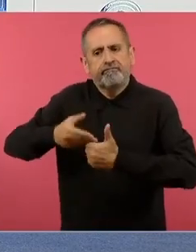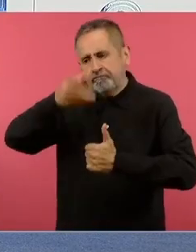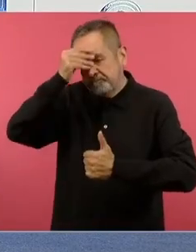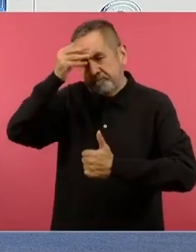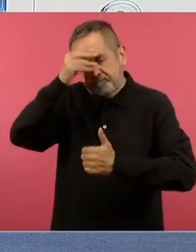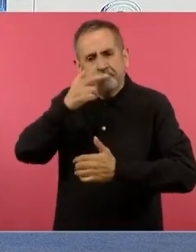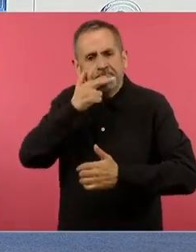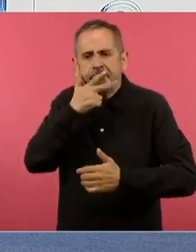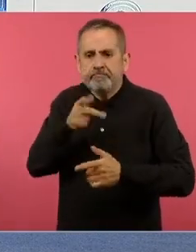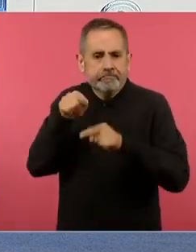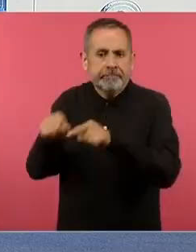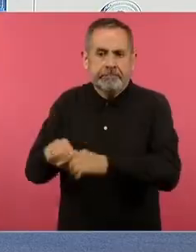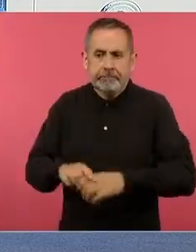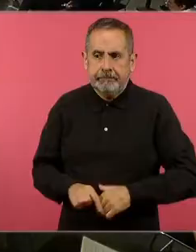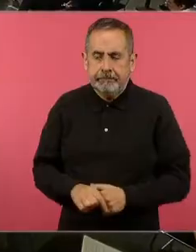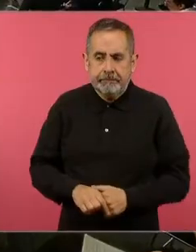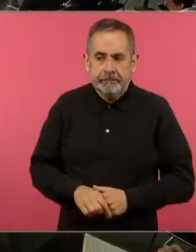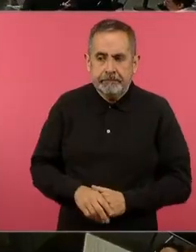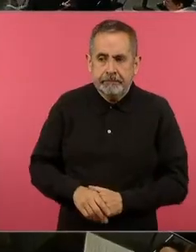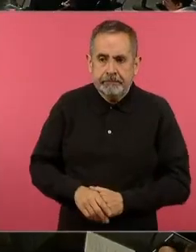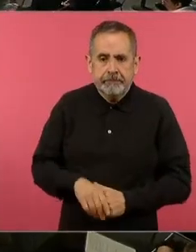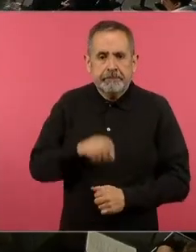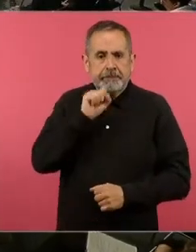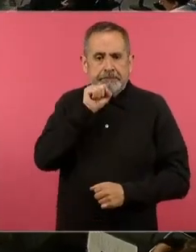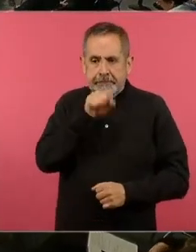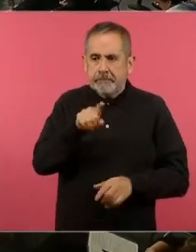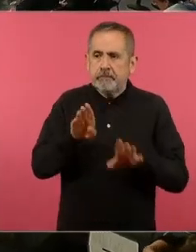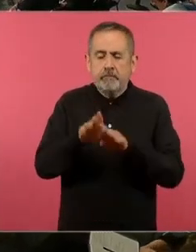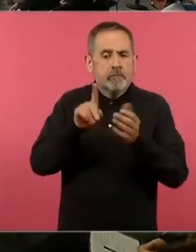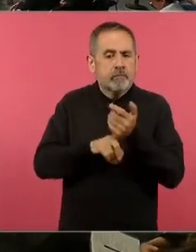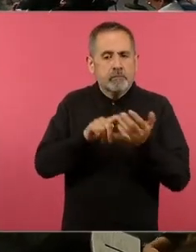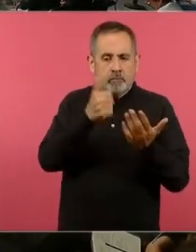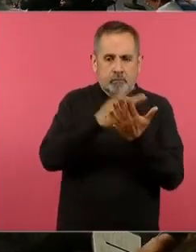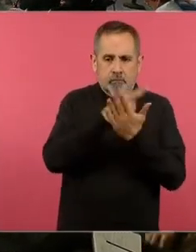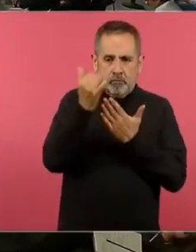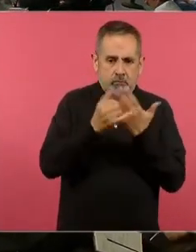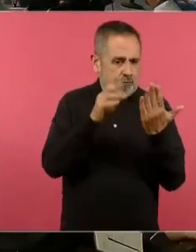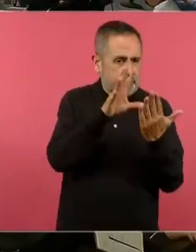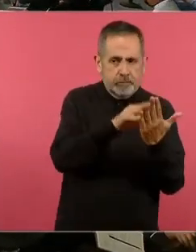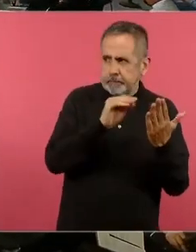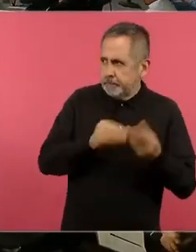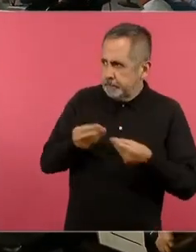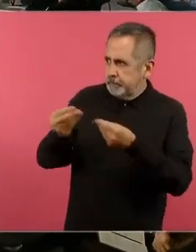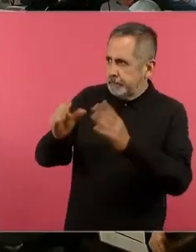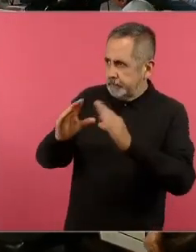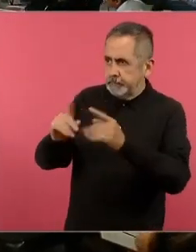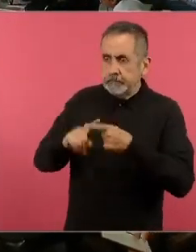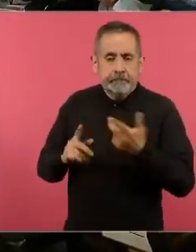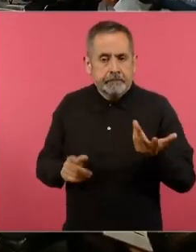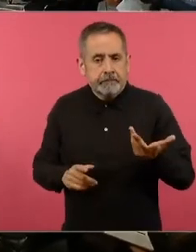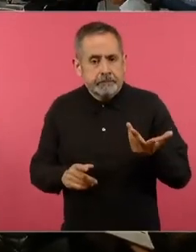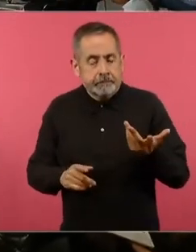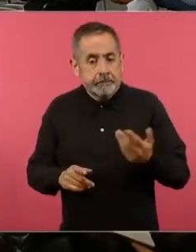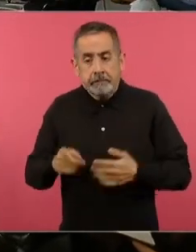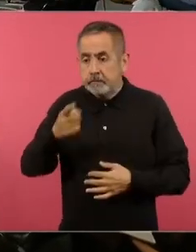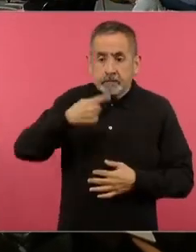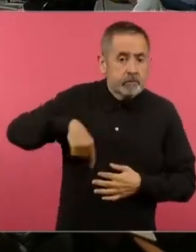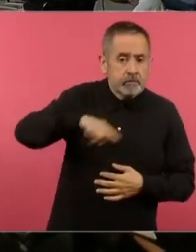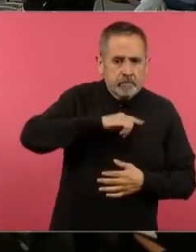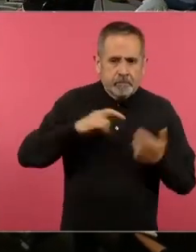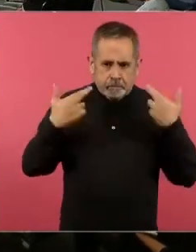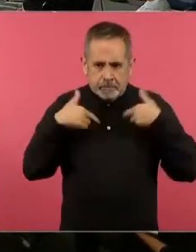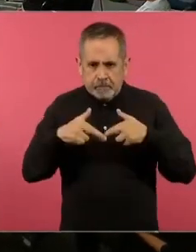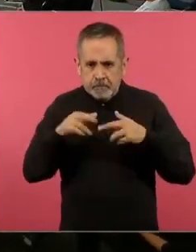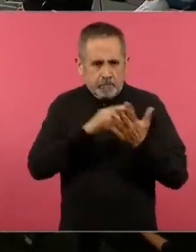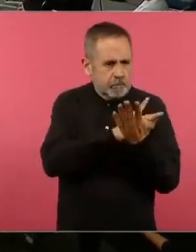pero además este es un pequeño ejercicio lo saqué de otro proyecto de aula pero no importa porque los maestros así podrían mezclar